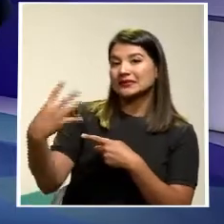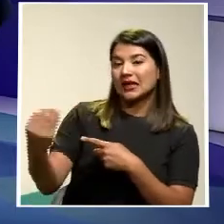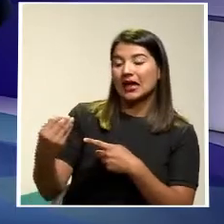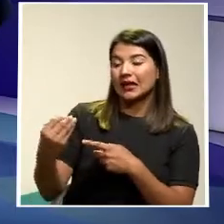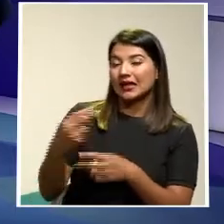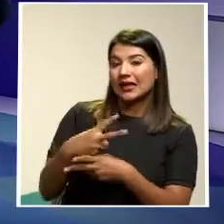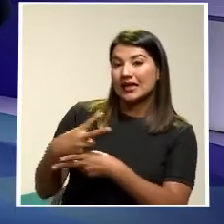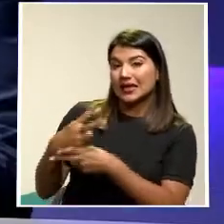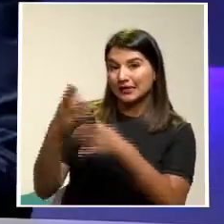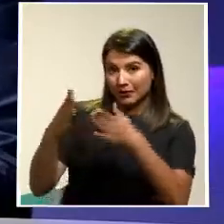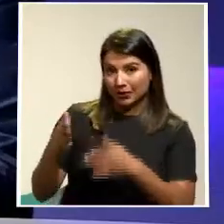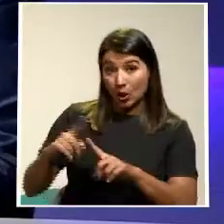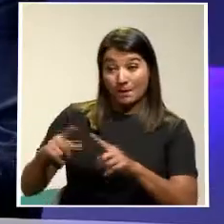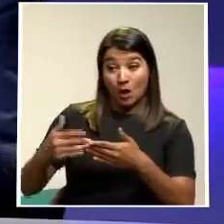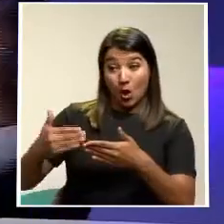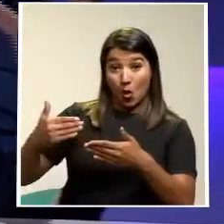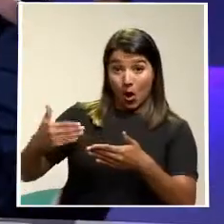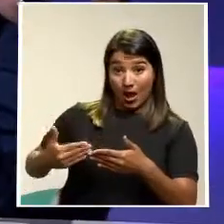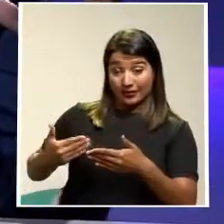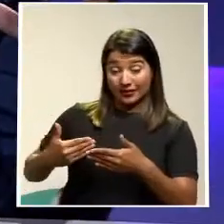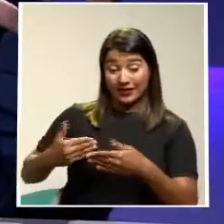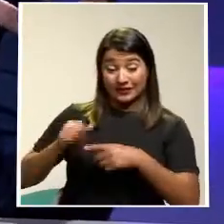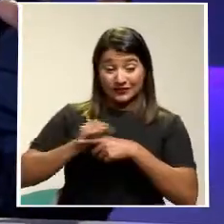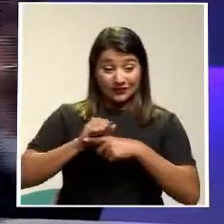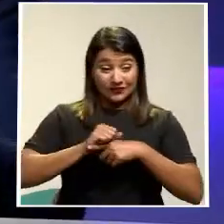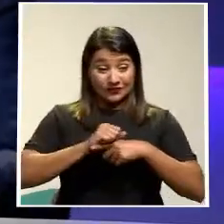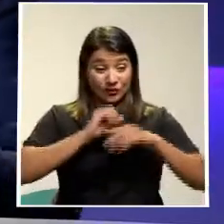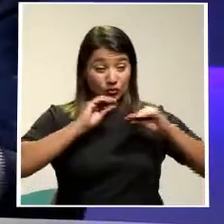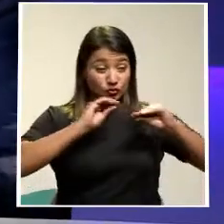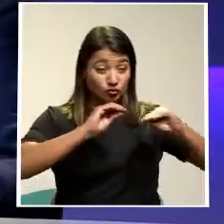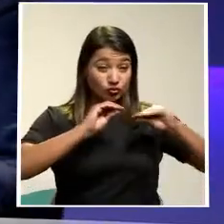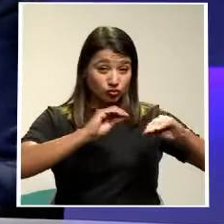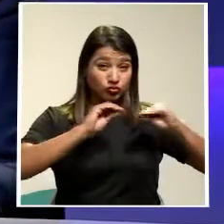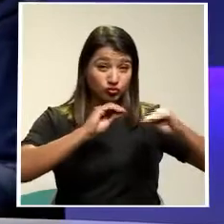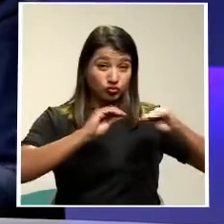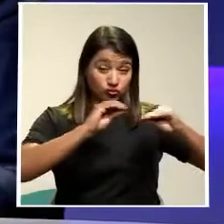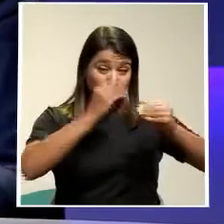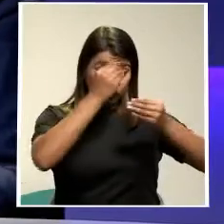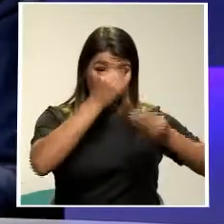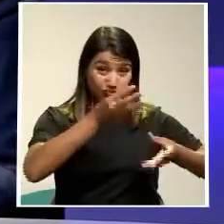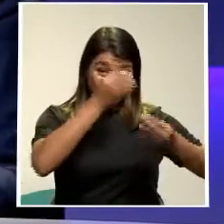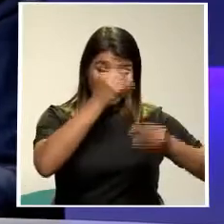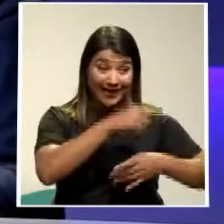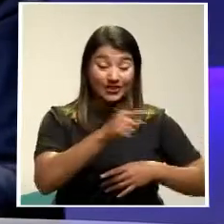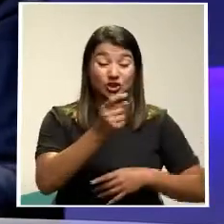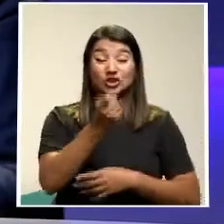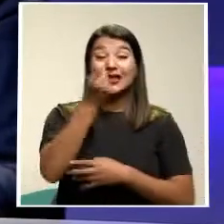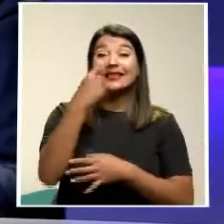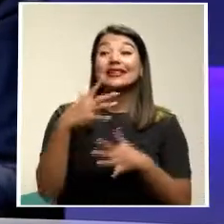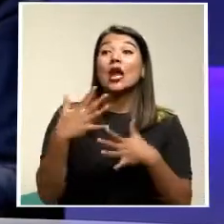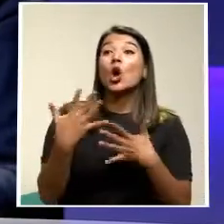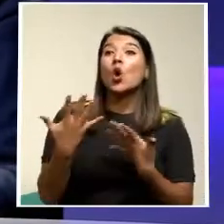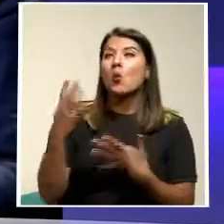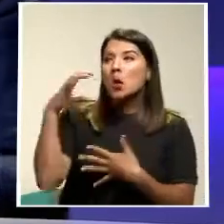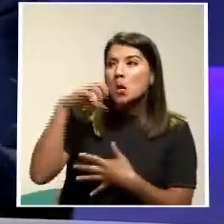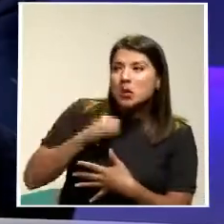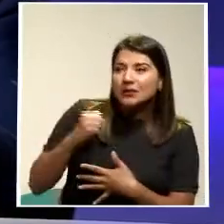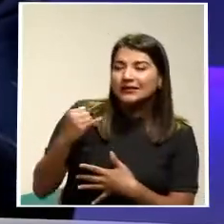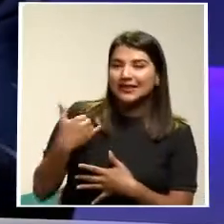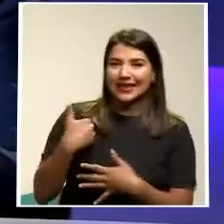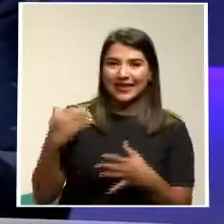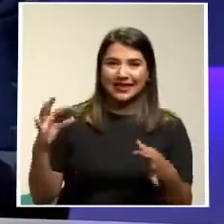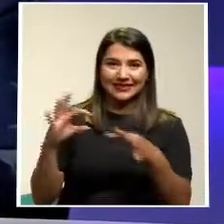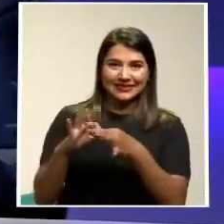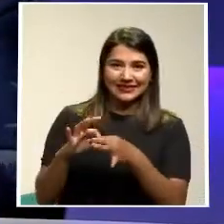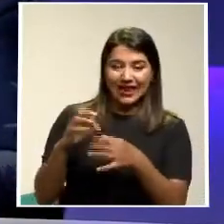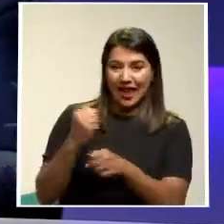importante va a ser Prepararlos Que entiendan La analogía Con el derecho comparado Cómo pueden discernir Esa relación laboral o no Para